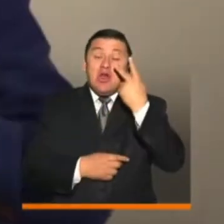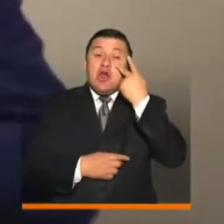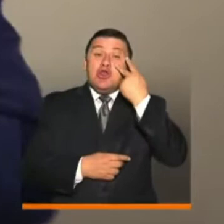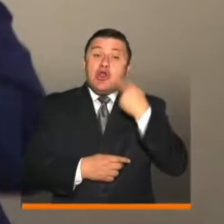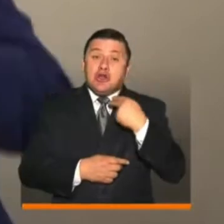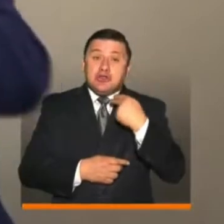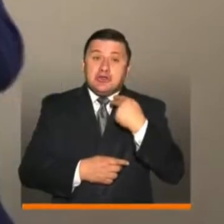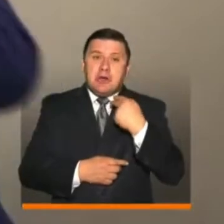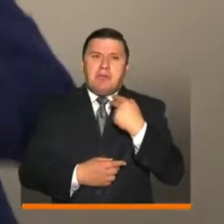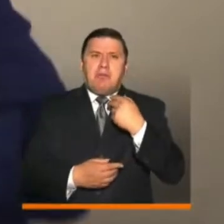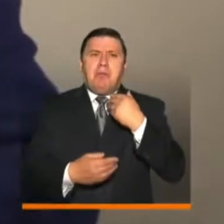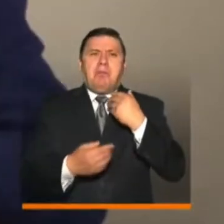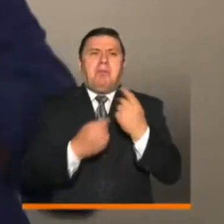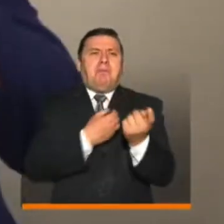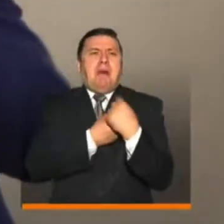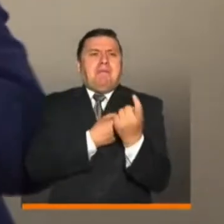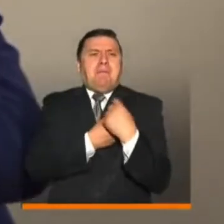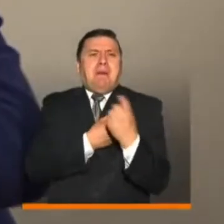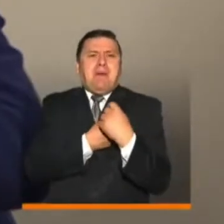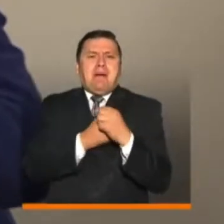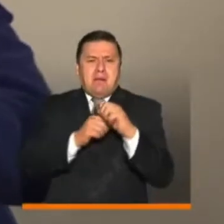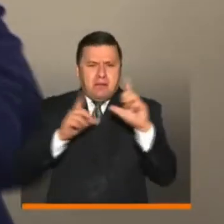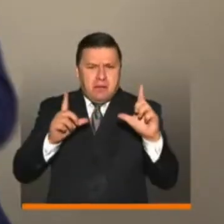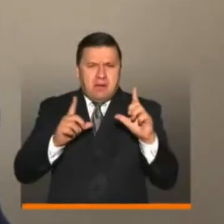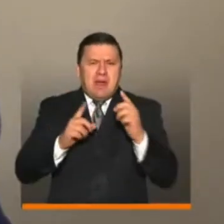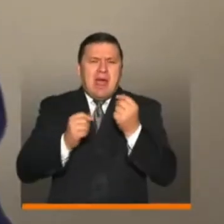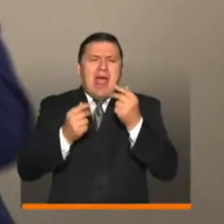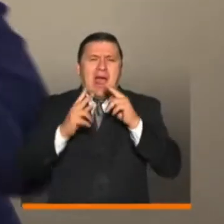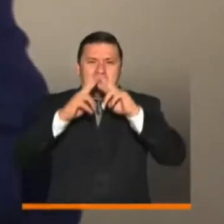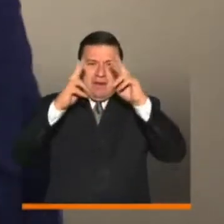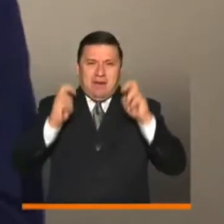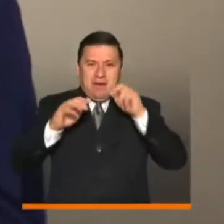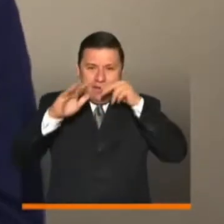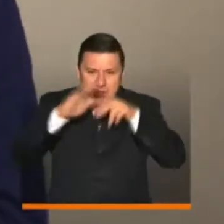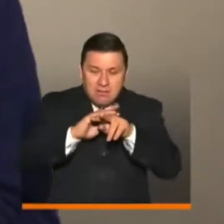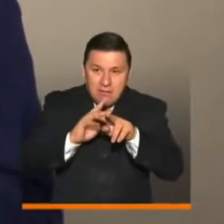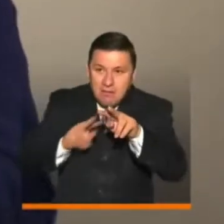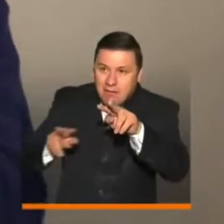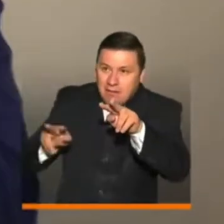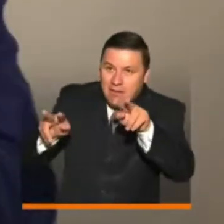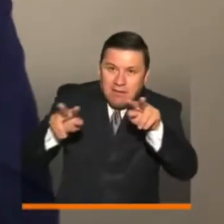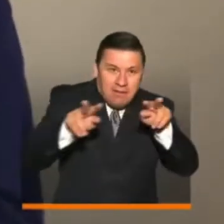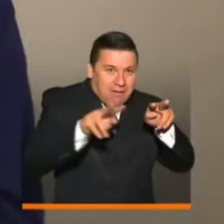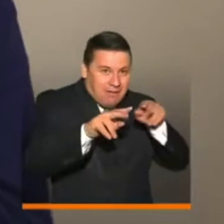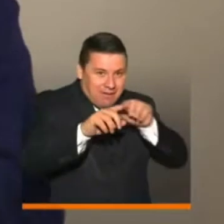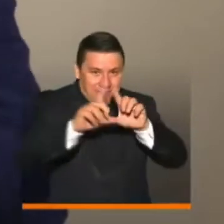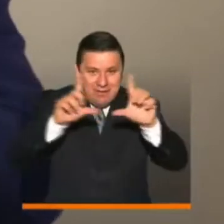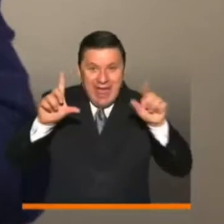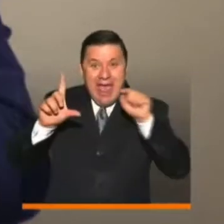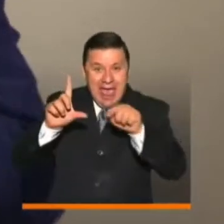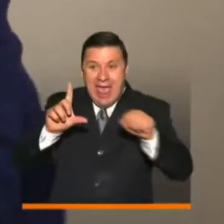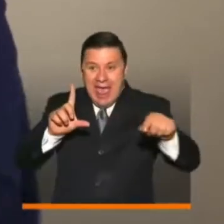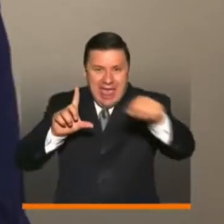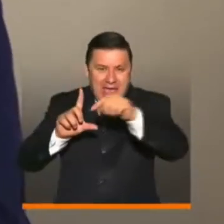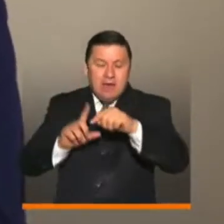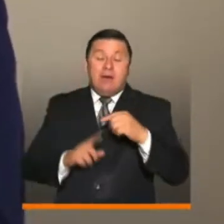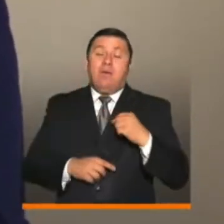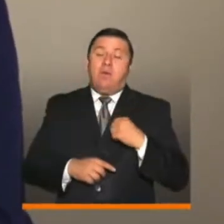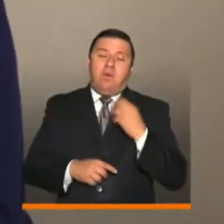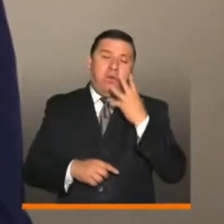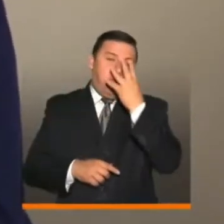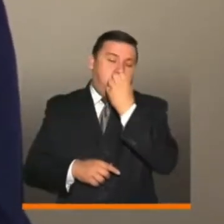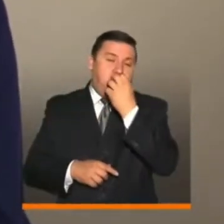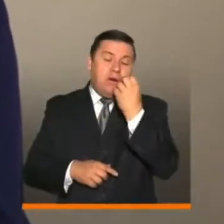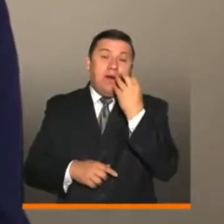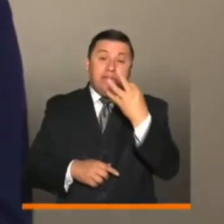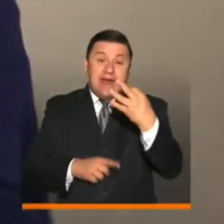donde ellos pasaron por la plataforma, iban a los stands casi como si estuvieran en vivo y logramos algo maravilloso. Tres de los retos que presentaron los